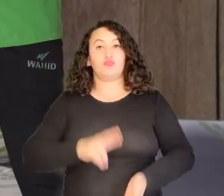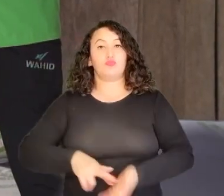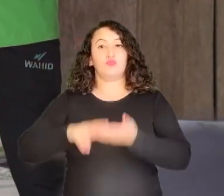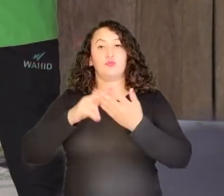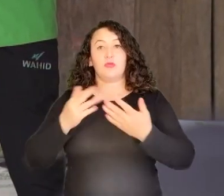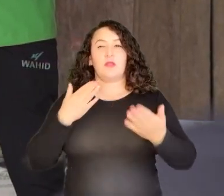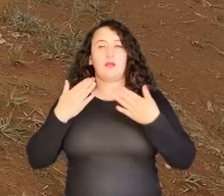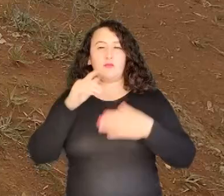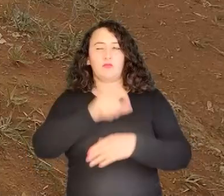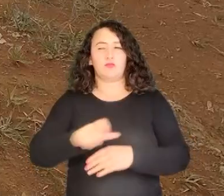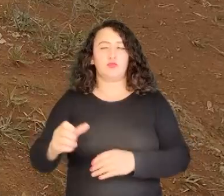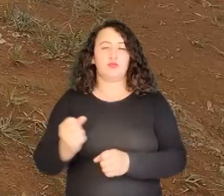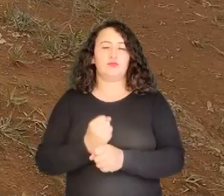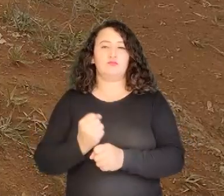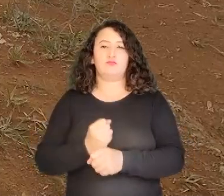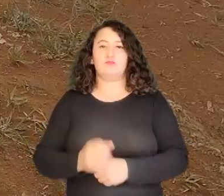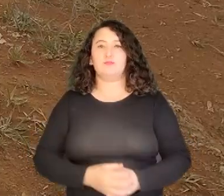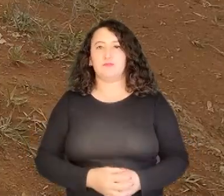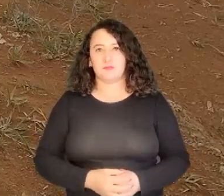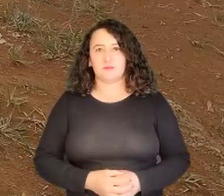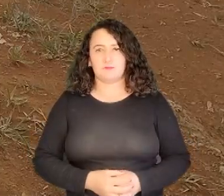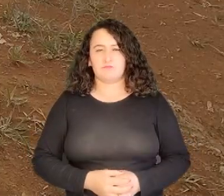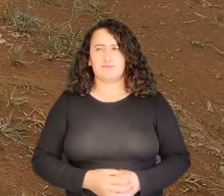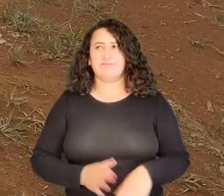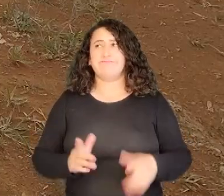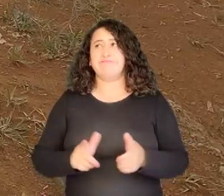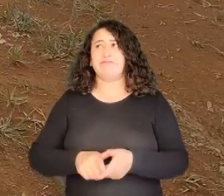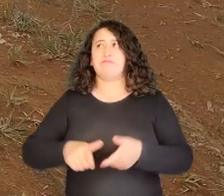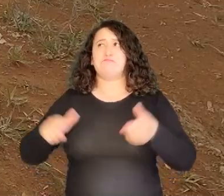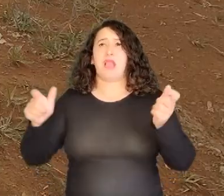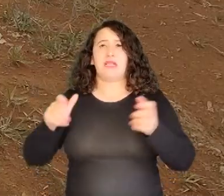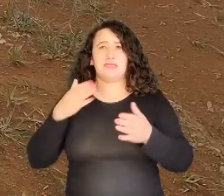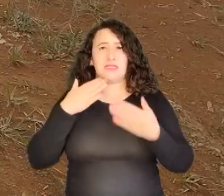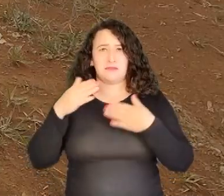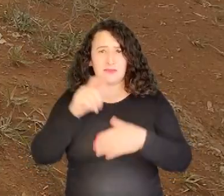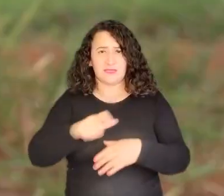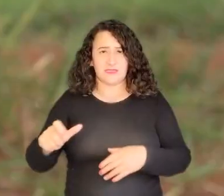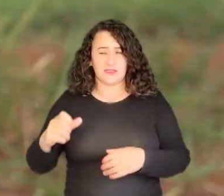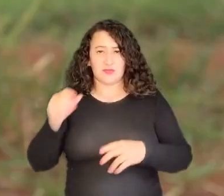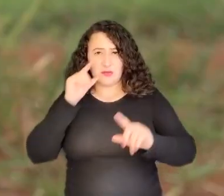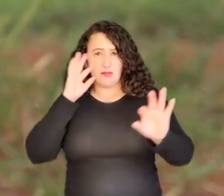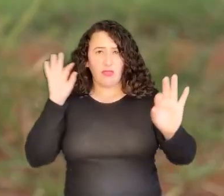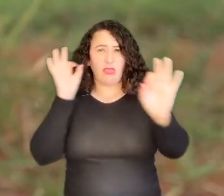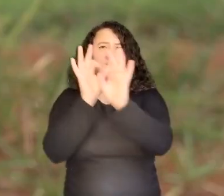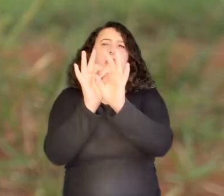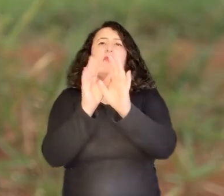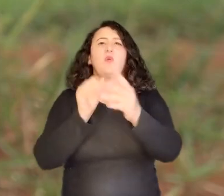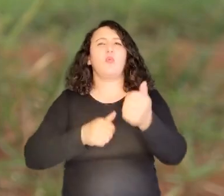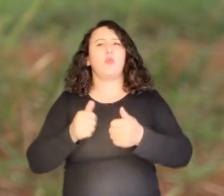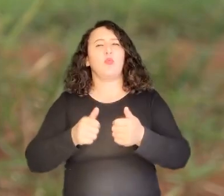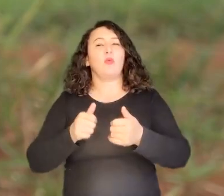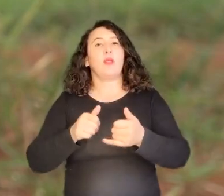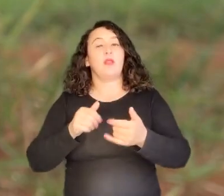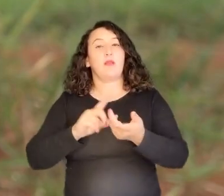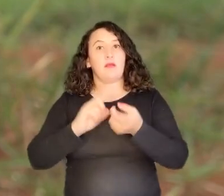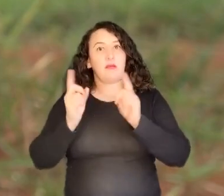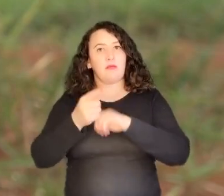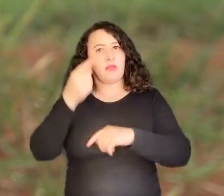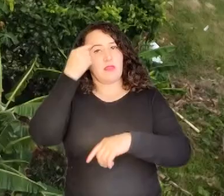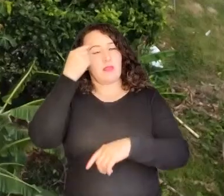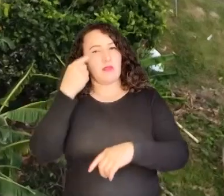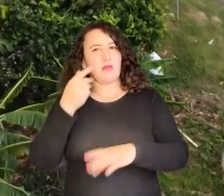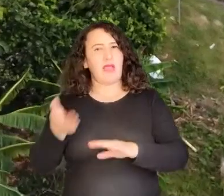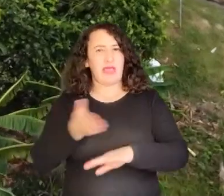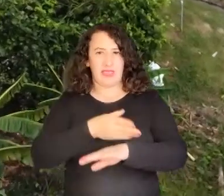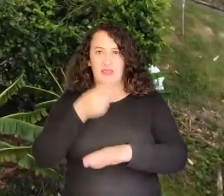del campo. Hay mucho campesino que está enfocado en cambiar la mentalidad de lo ilícito, porque anteriormente usted